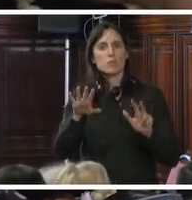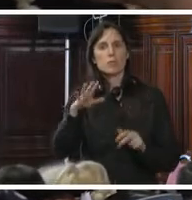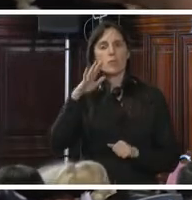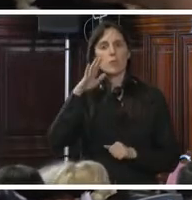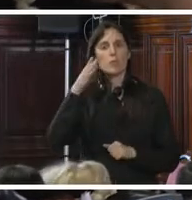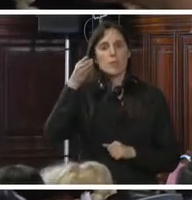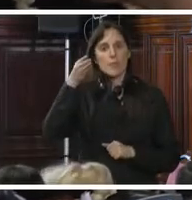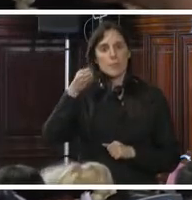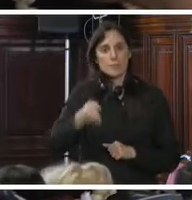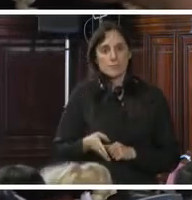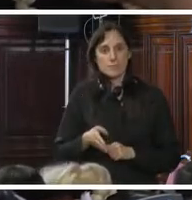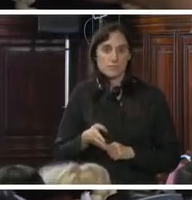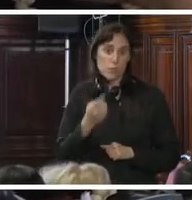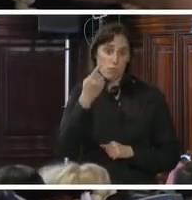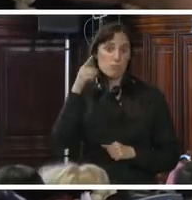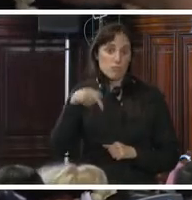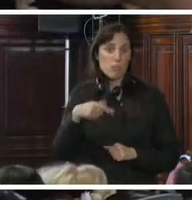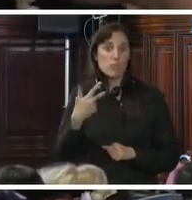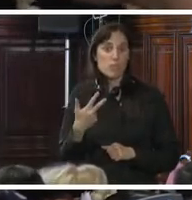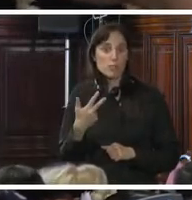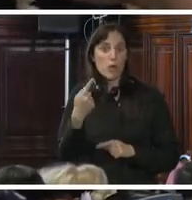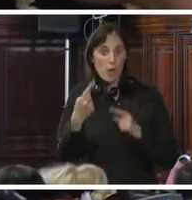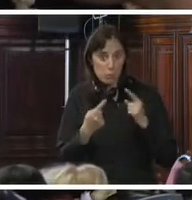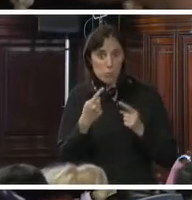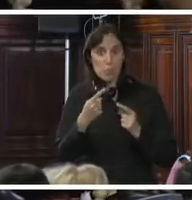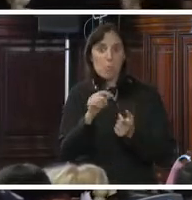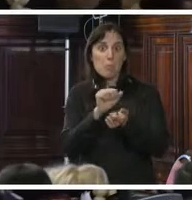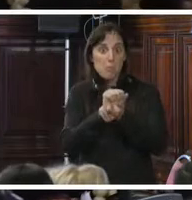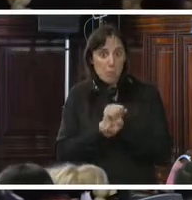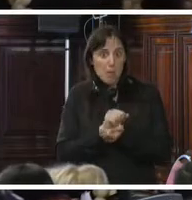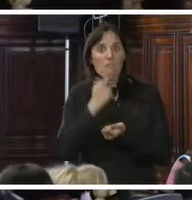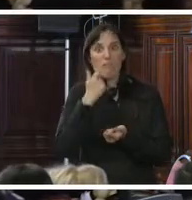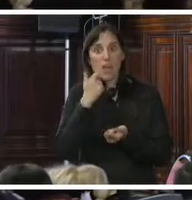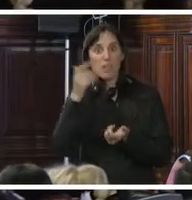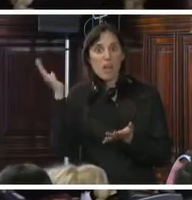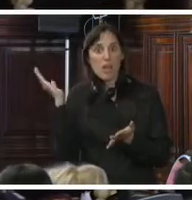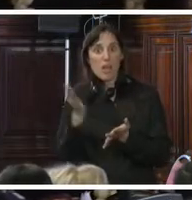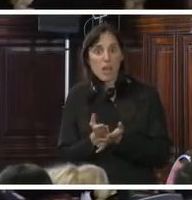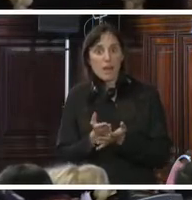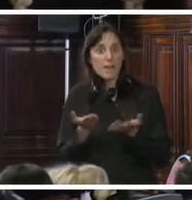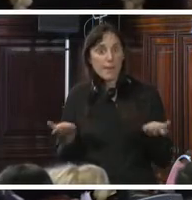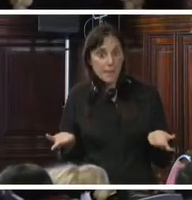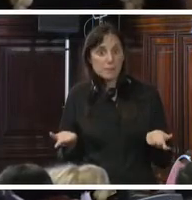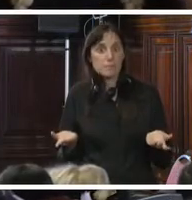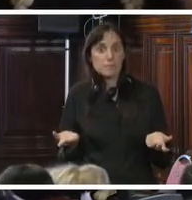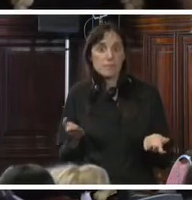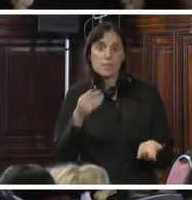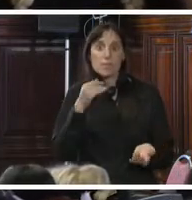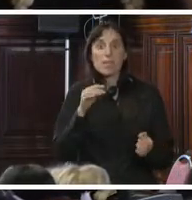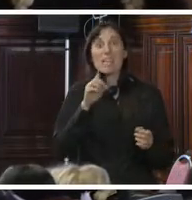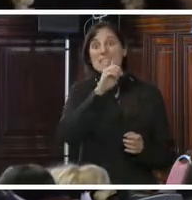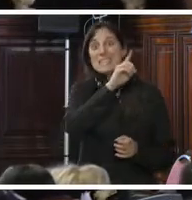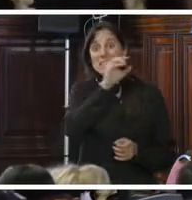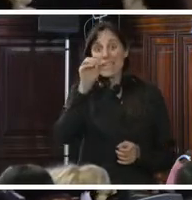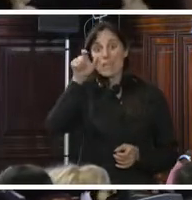menos de un tercio del número de procesados, son condenados. En promedio, nos dice este informe, por cada 100